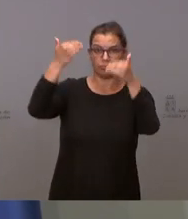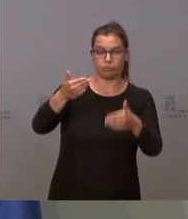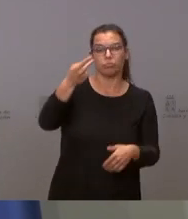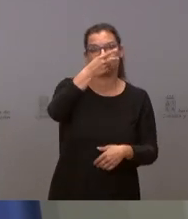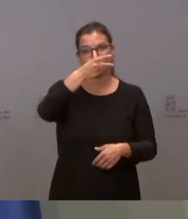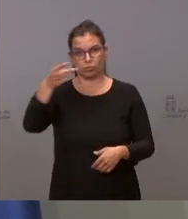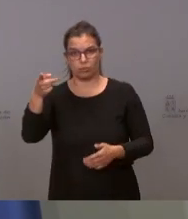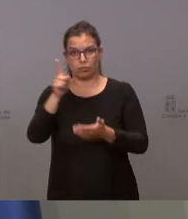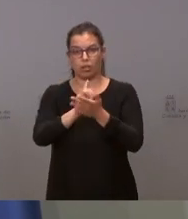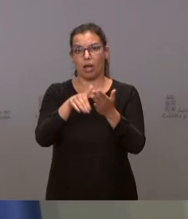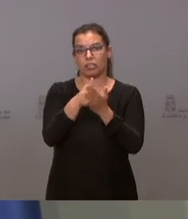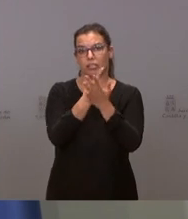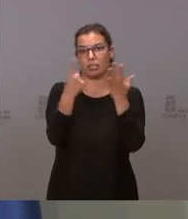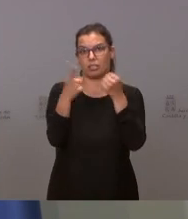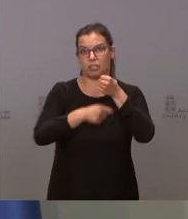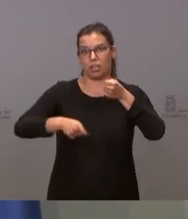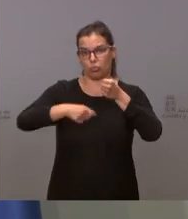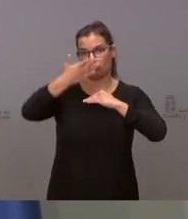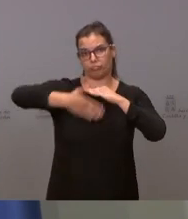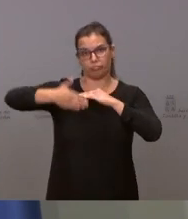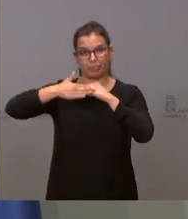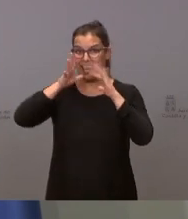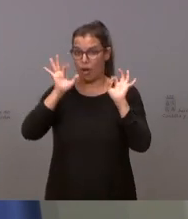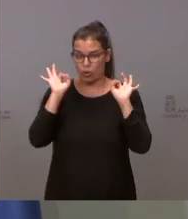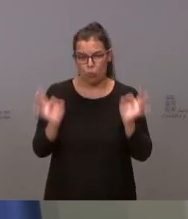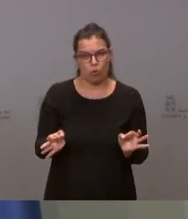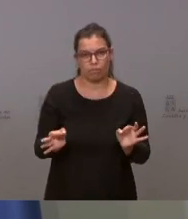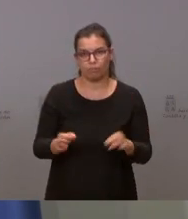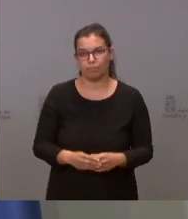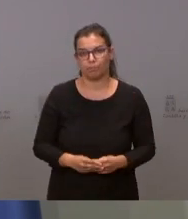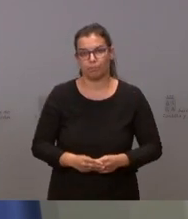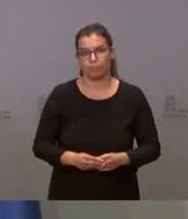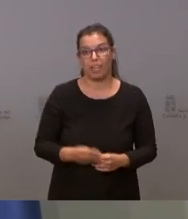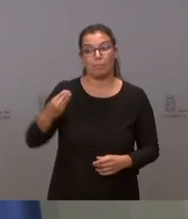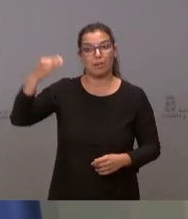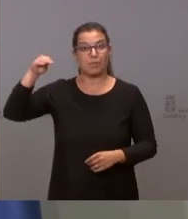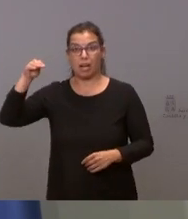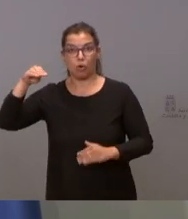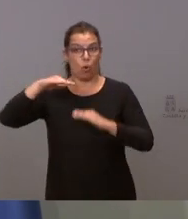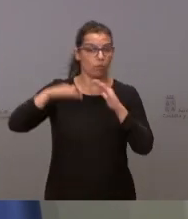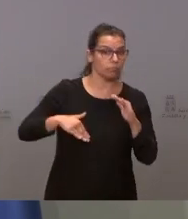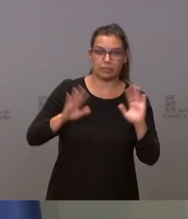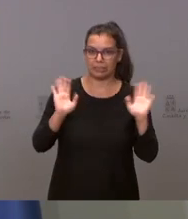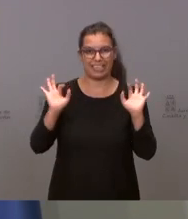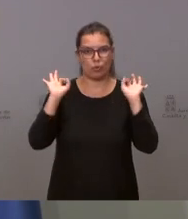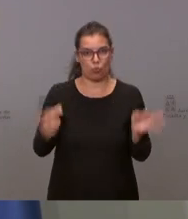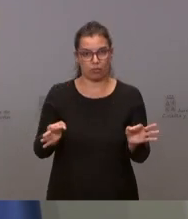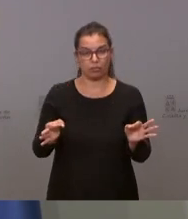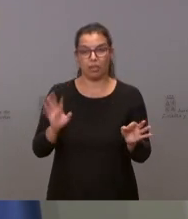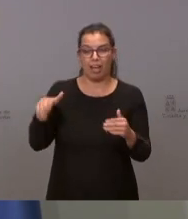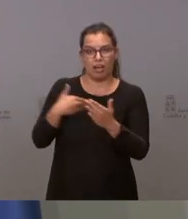hasta el día 16 de agosto, de las medidas restrictivas que están actualmente en vigor, sin incrementarlas ni relajarlas, porque queremos